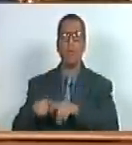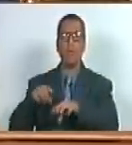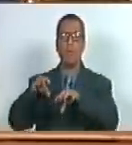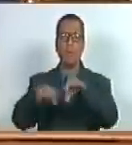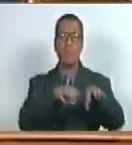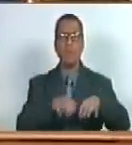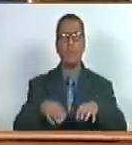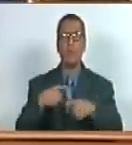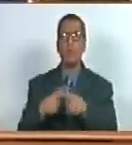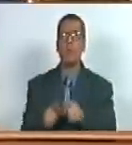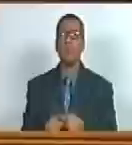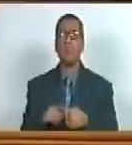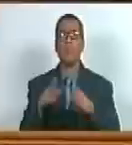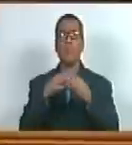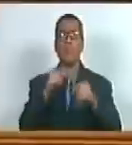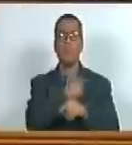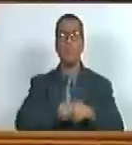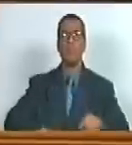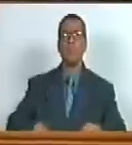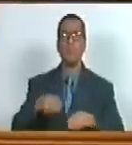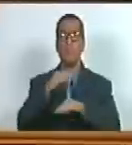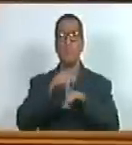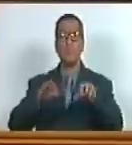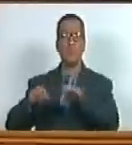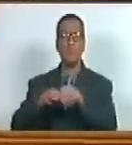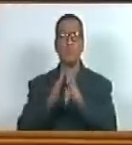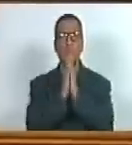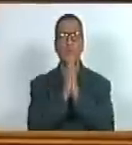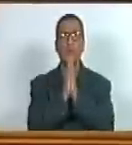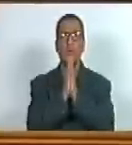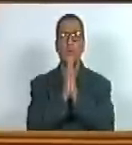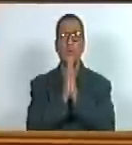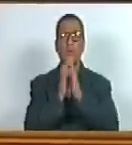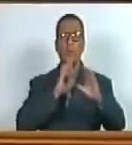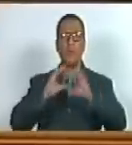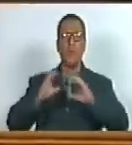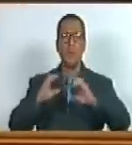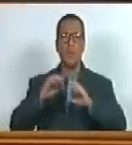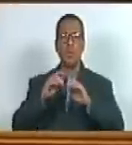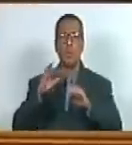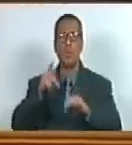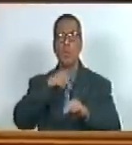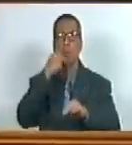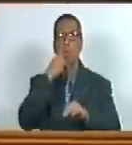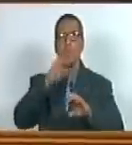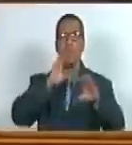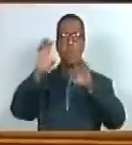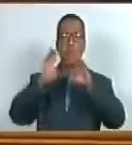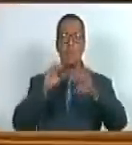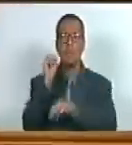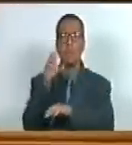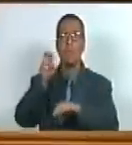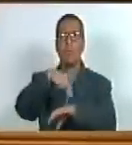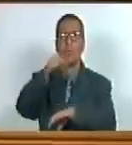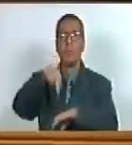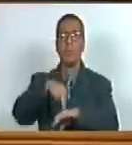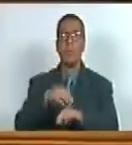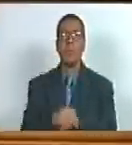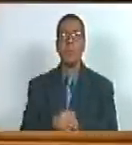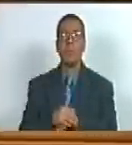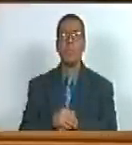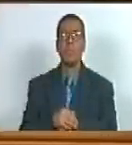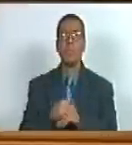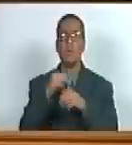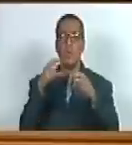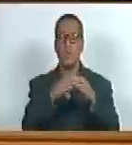esto es todo ciudadano presidente gracias secretaria si lo hace por favor remitirle a la Comisión Permanente de Política Exterior de la Asamblea Nacional y